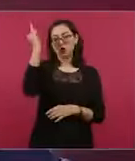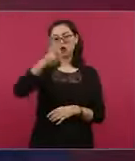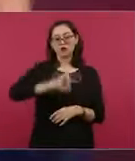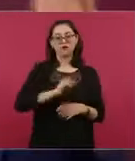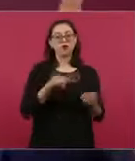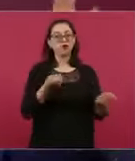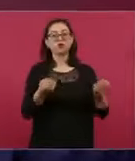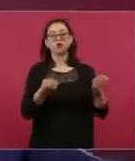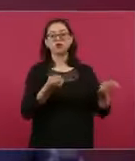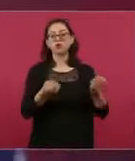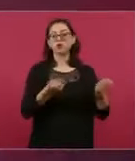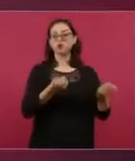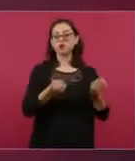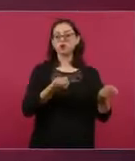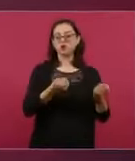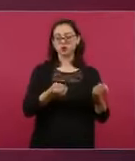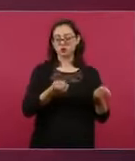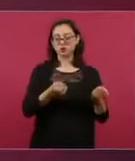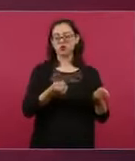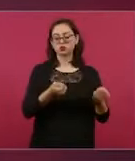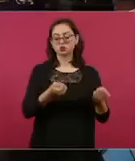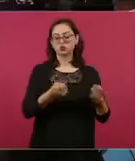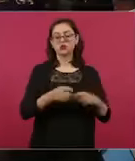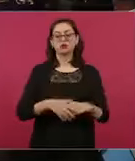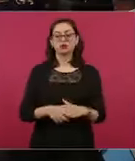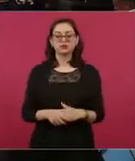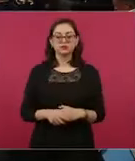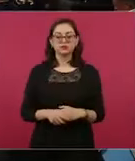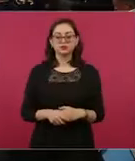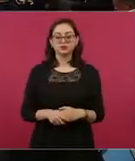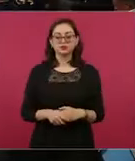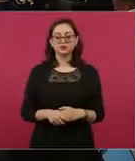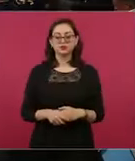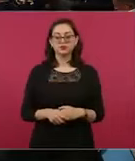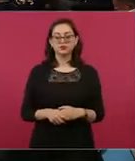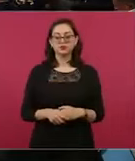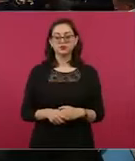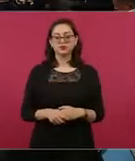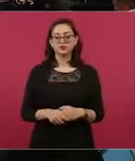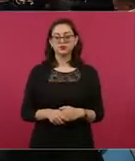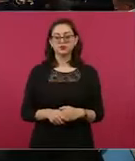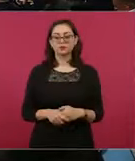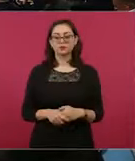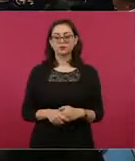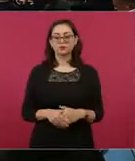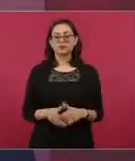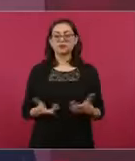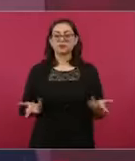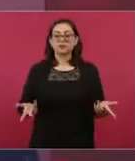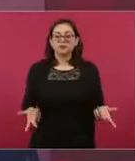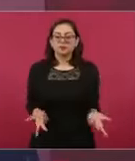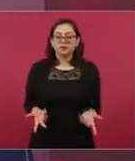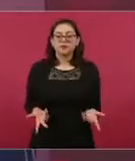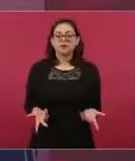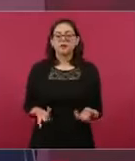Le echan la culpa al presidente del PRI, al presidente del PAN.